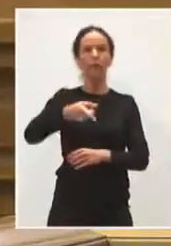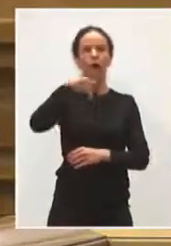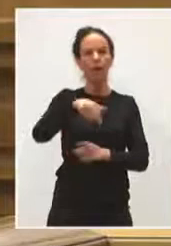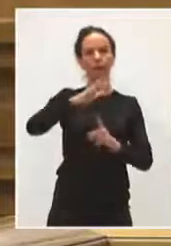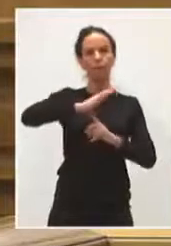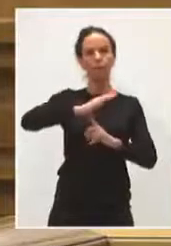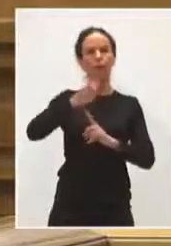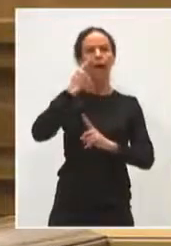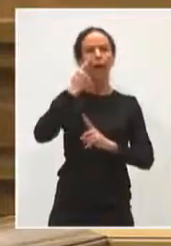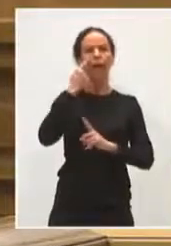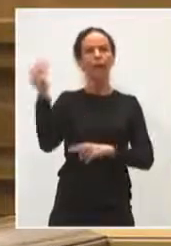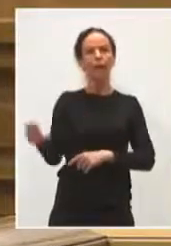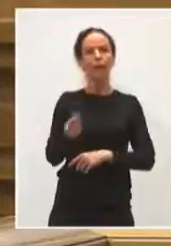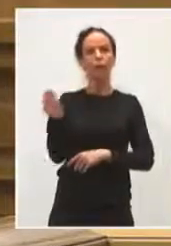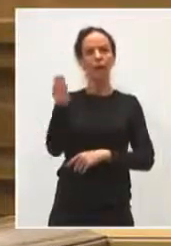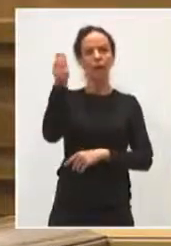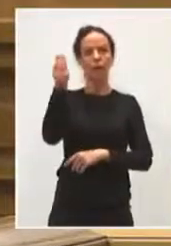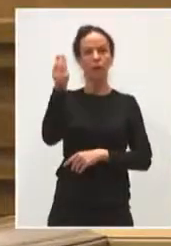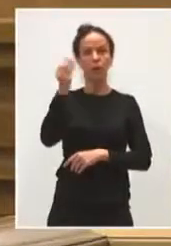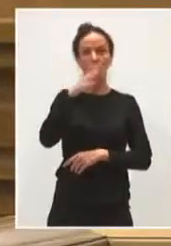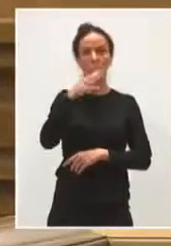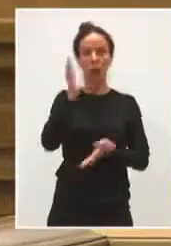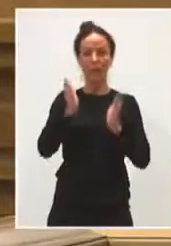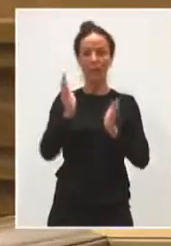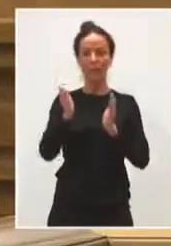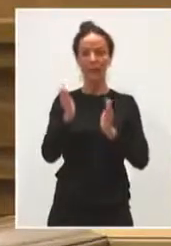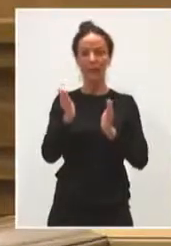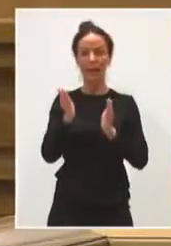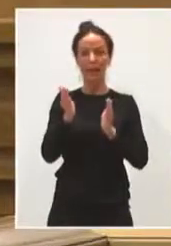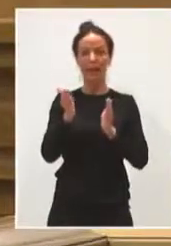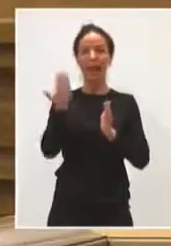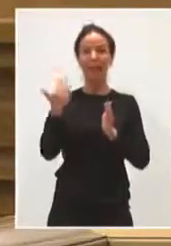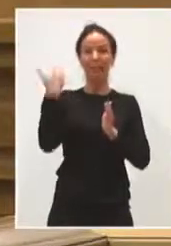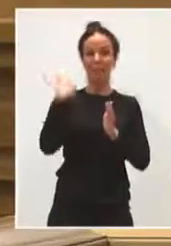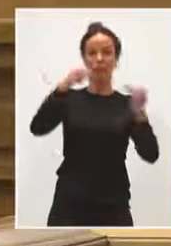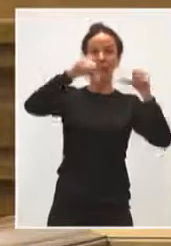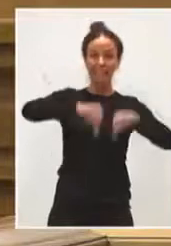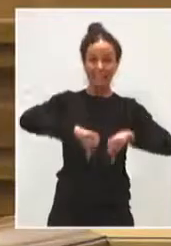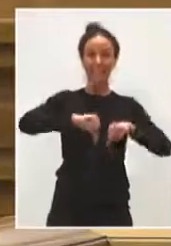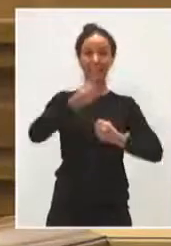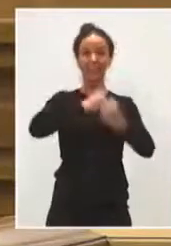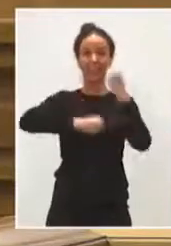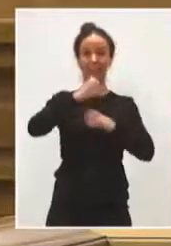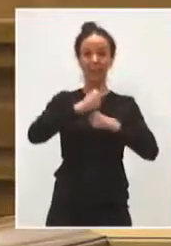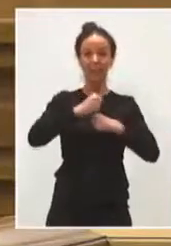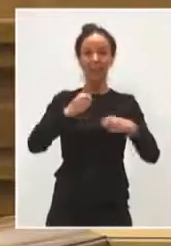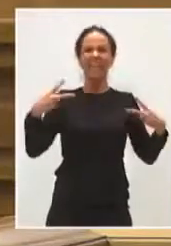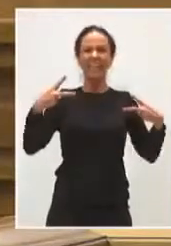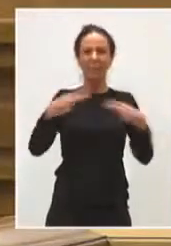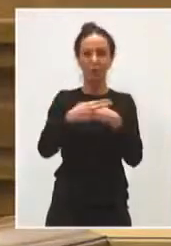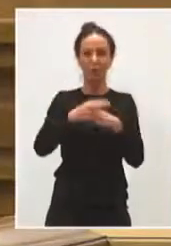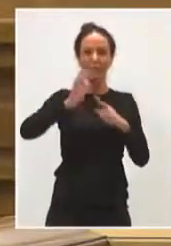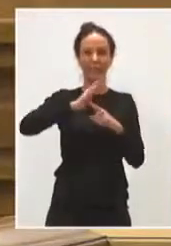Autónoma sobre la recuperación ya de la etapa anterior de la crisis financiera y de los recortes que se produjeron en Castilla la Mancha.